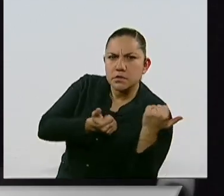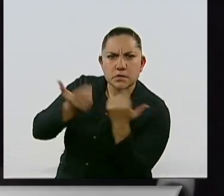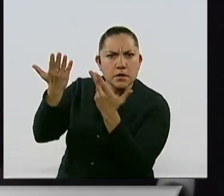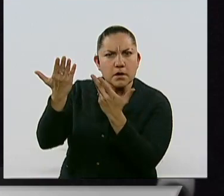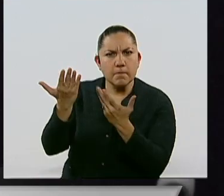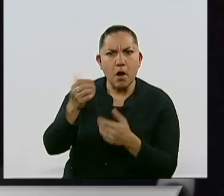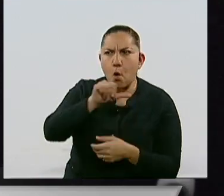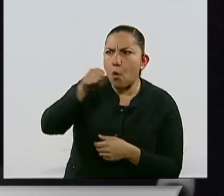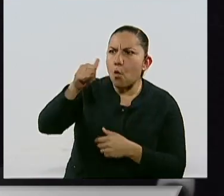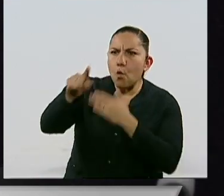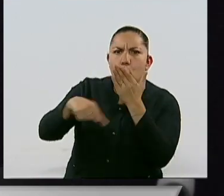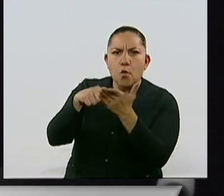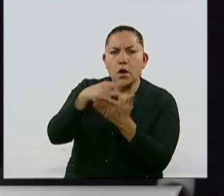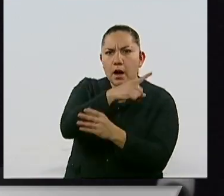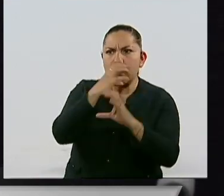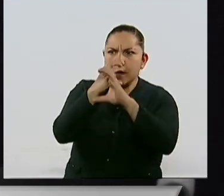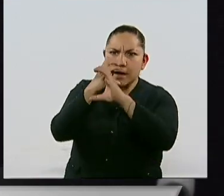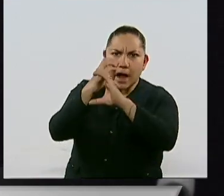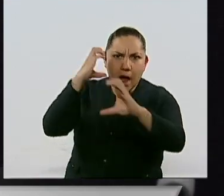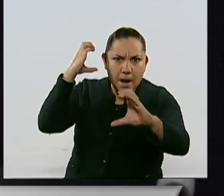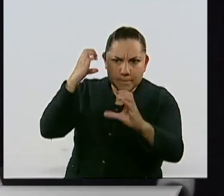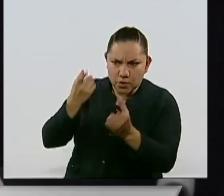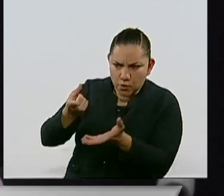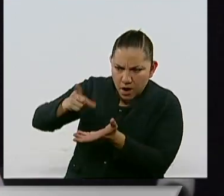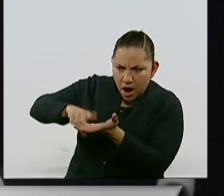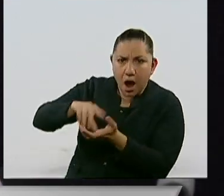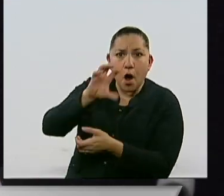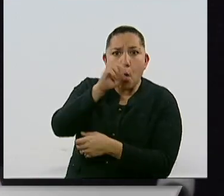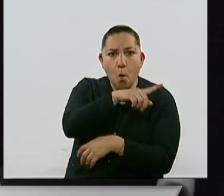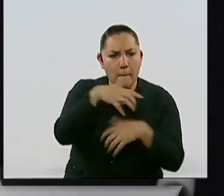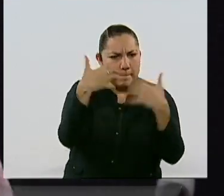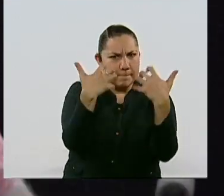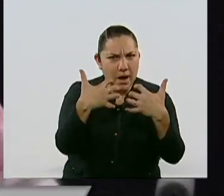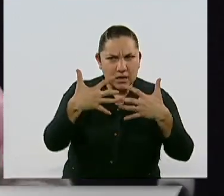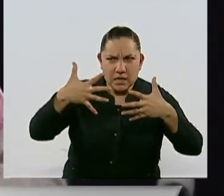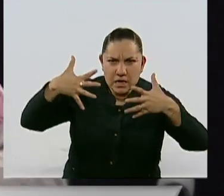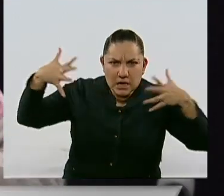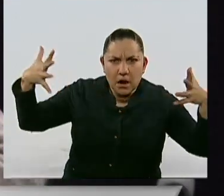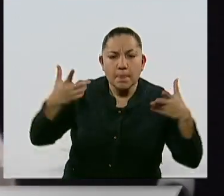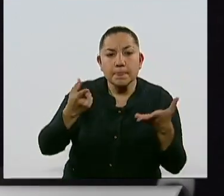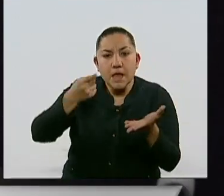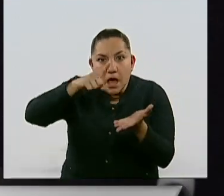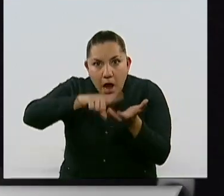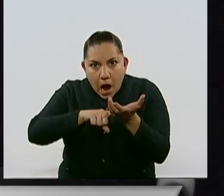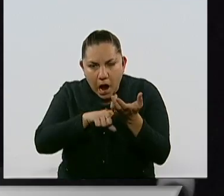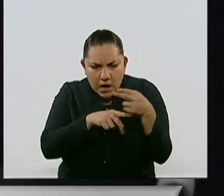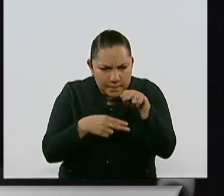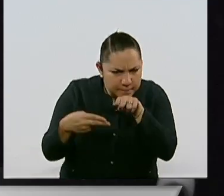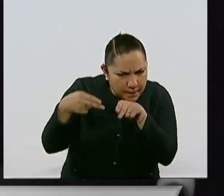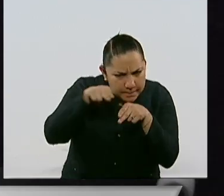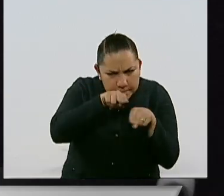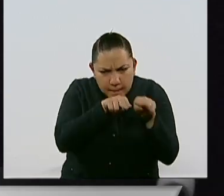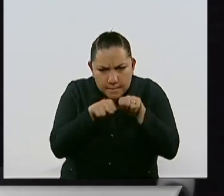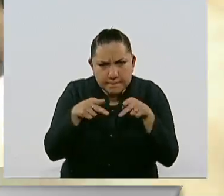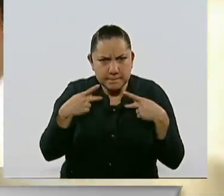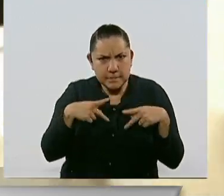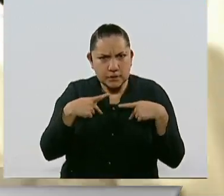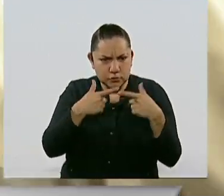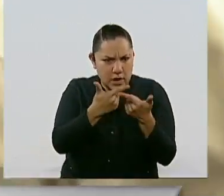maquinarias, escondidos de diversas maneras, grupos de personas.